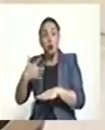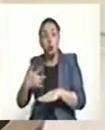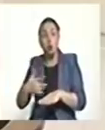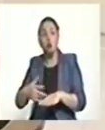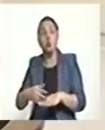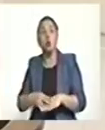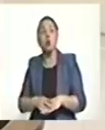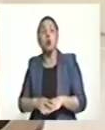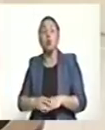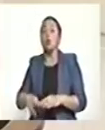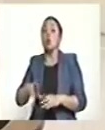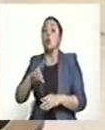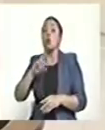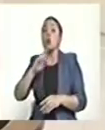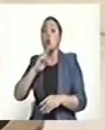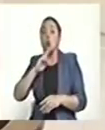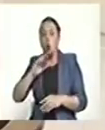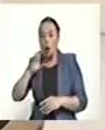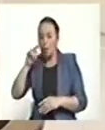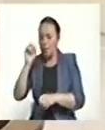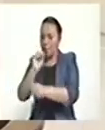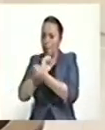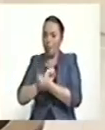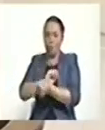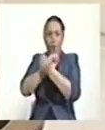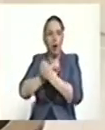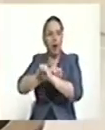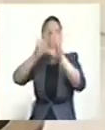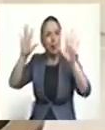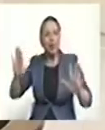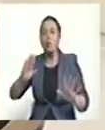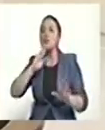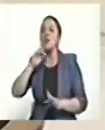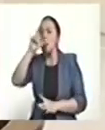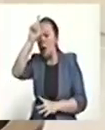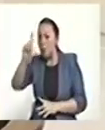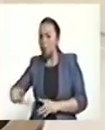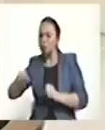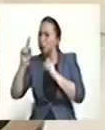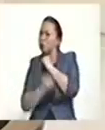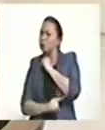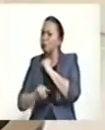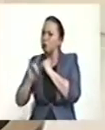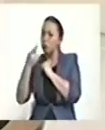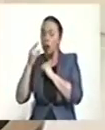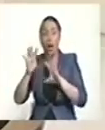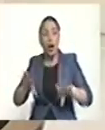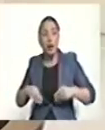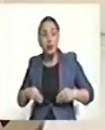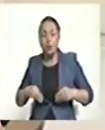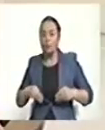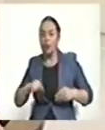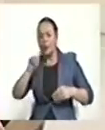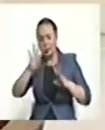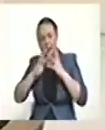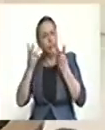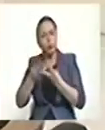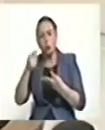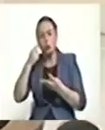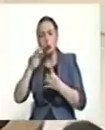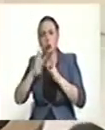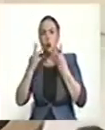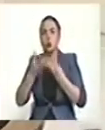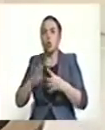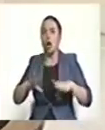cuando se refiere a penas proporcionales y efectivas para criminales de lesa humanidad. O aceptar esto, señores senadores, es